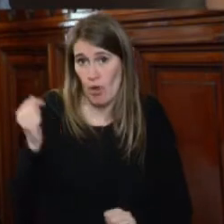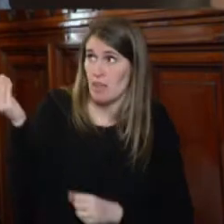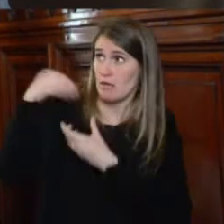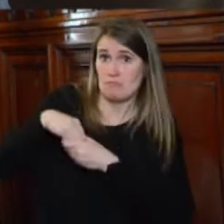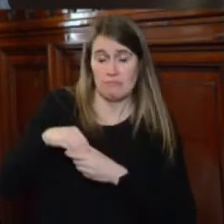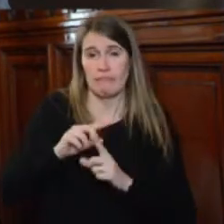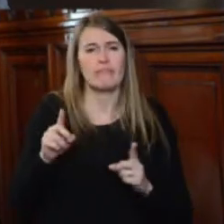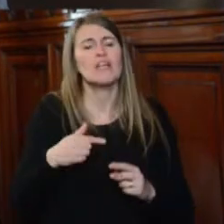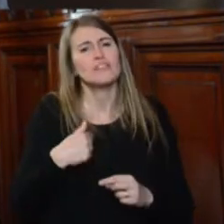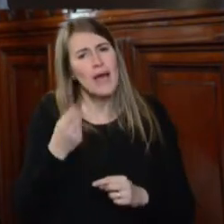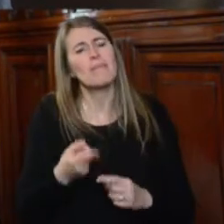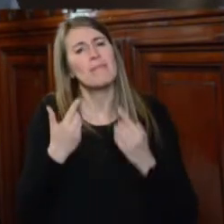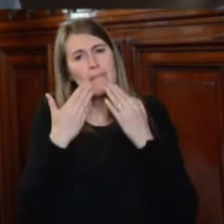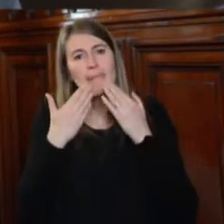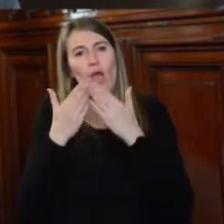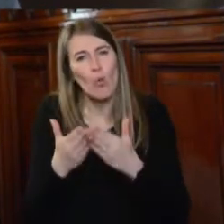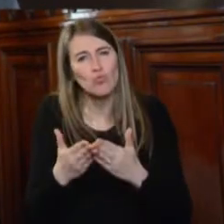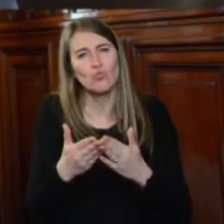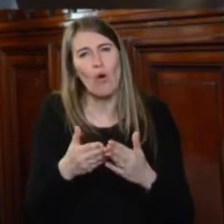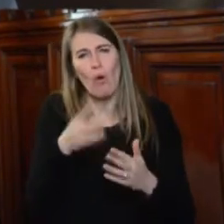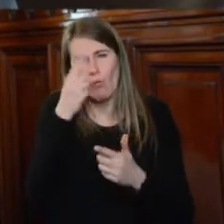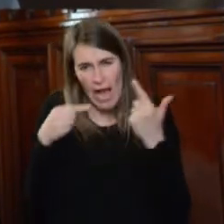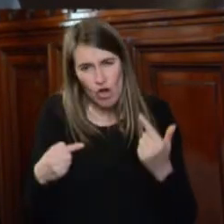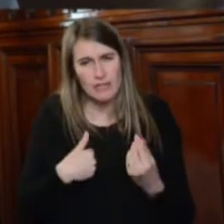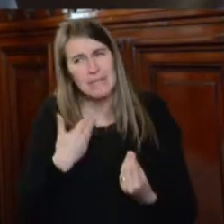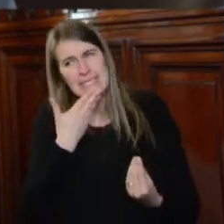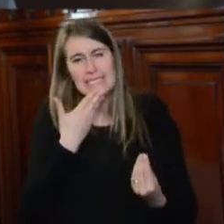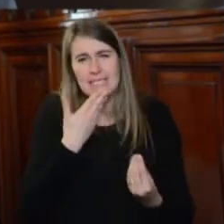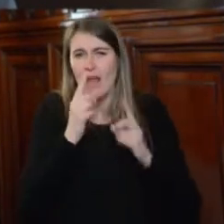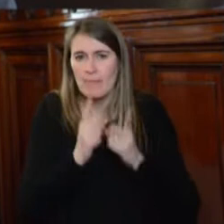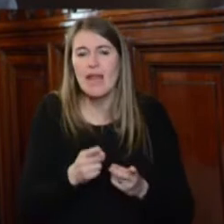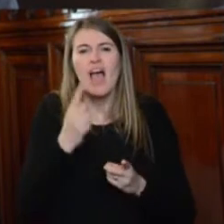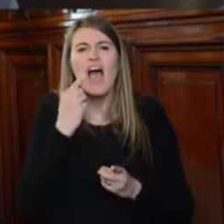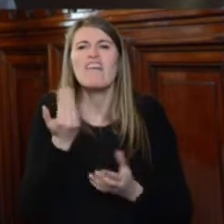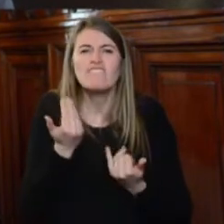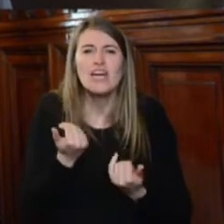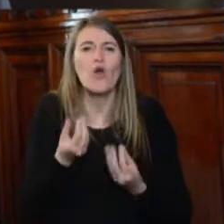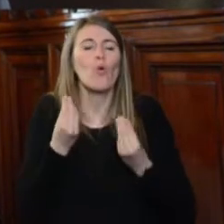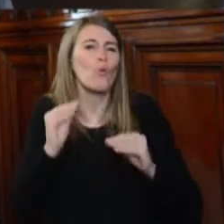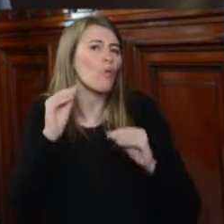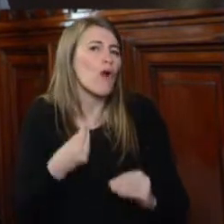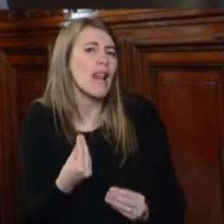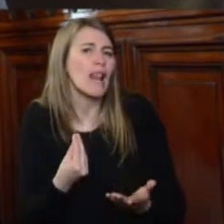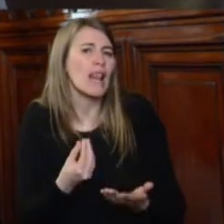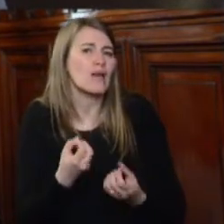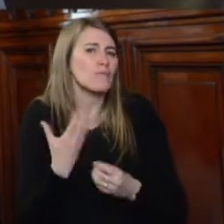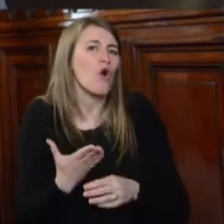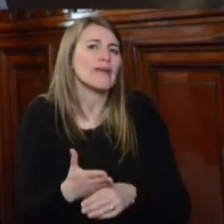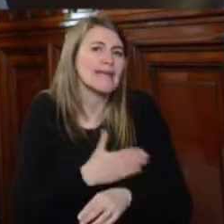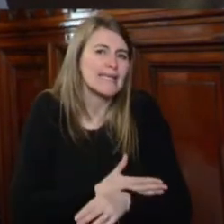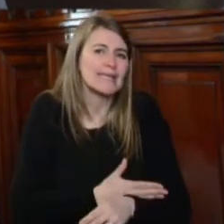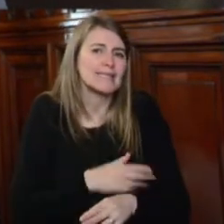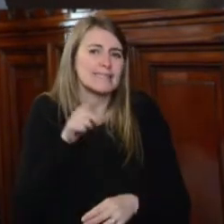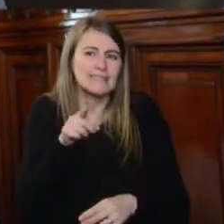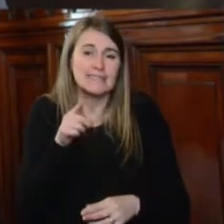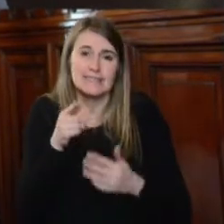elementos, yo agradecería, si pudieran compartir, cuáles serían las causales en las que se